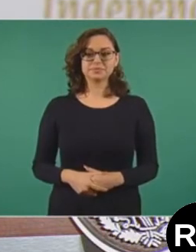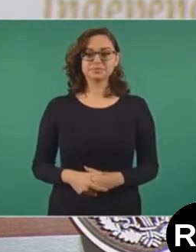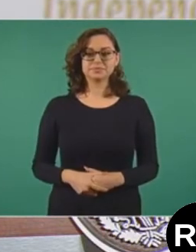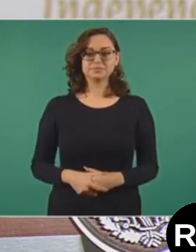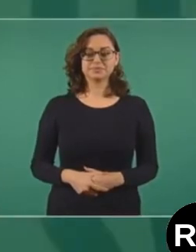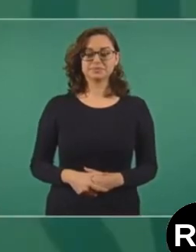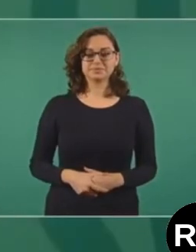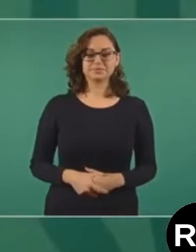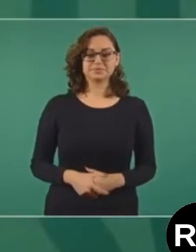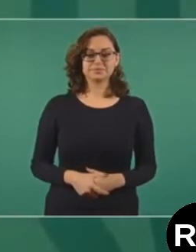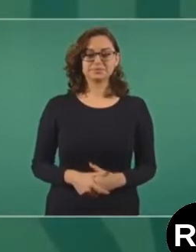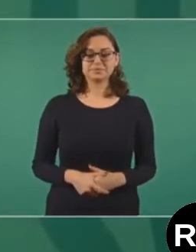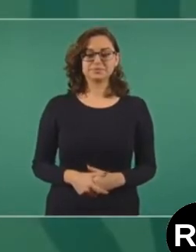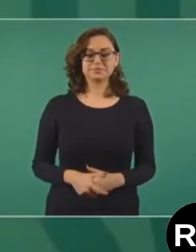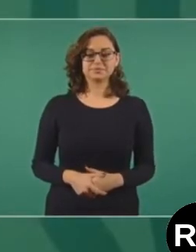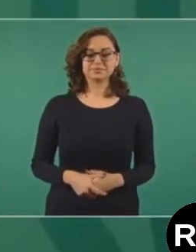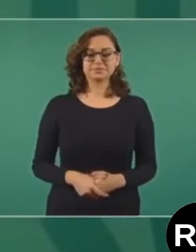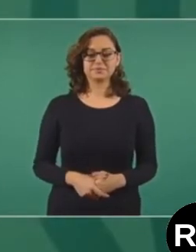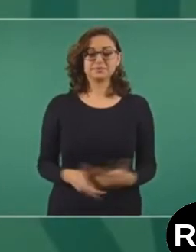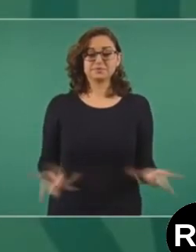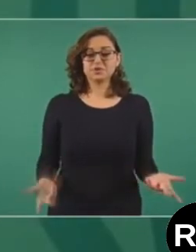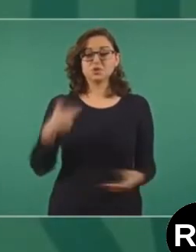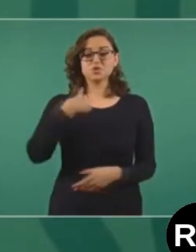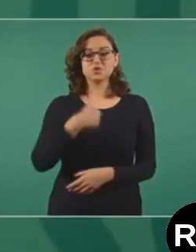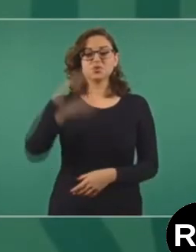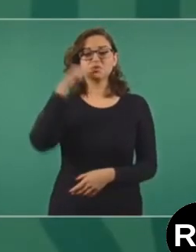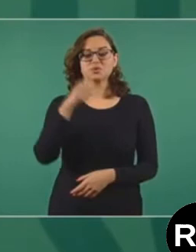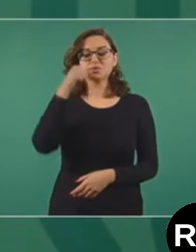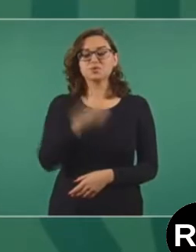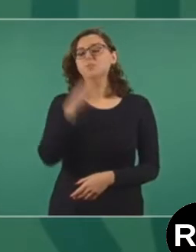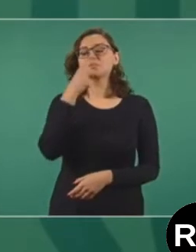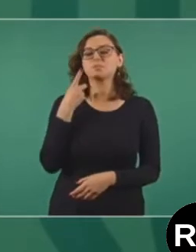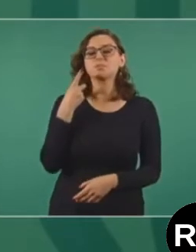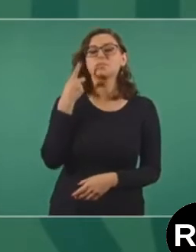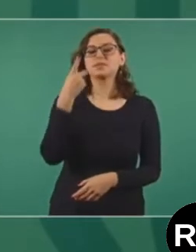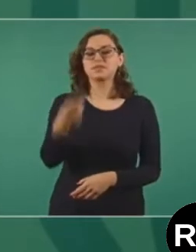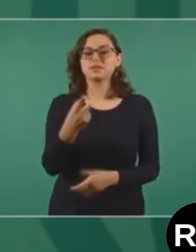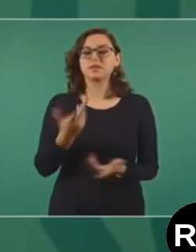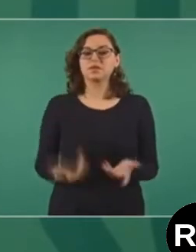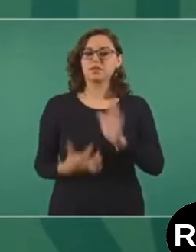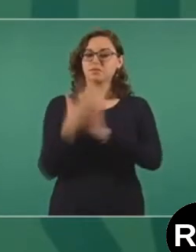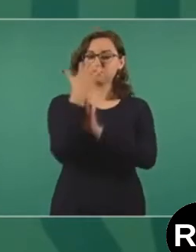Siempre digo, no hay texto sin contexto.